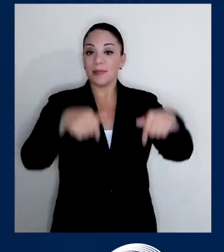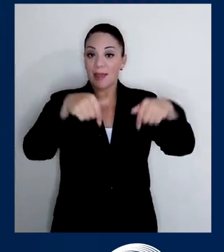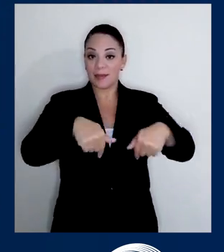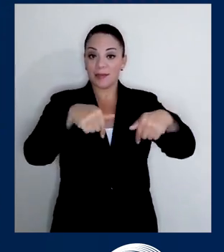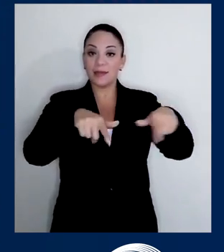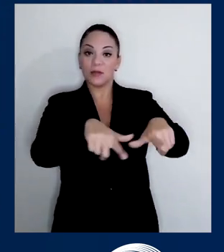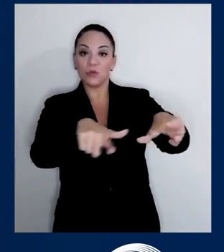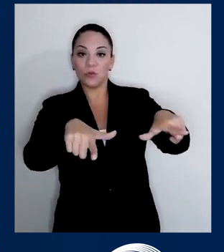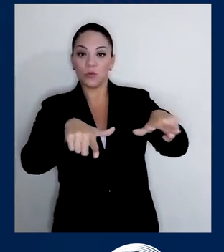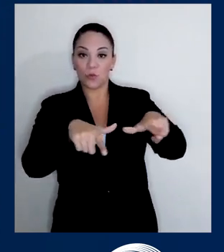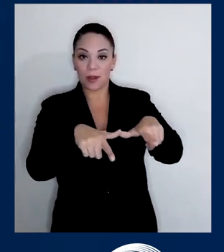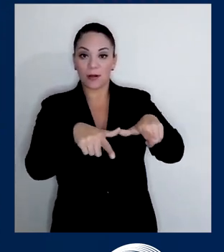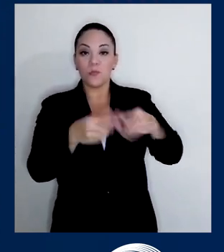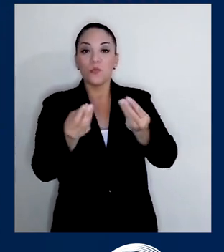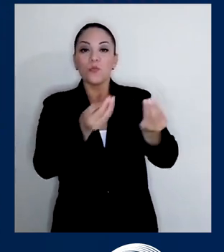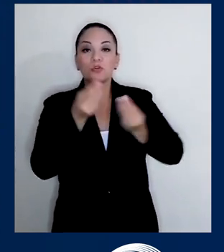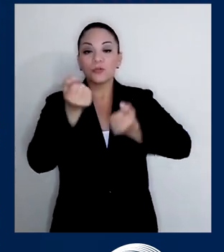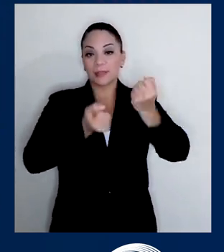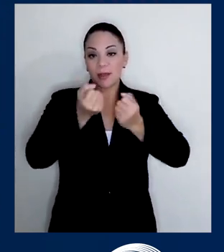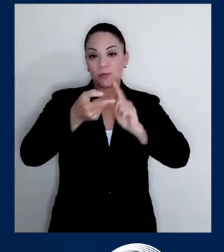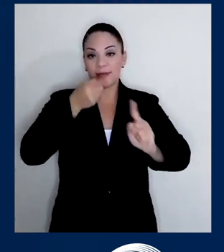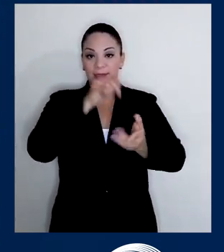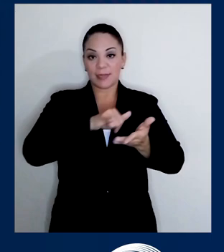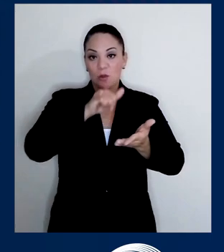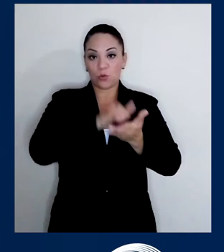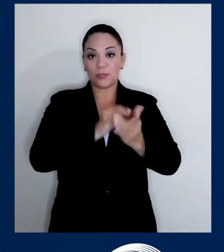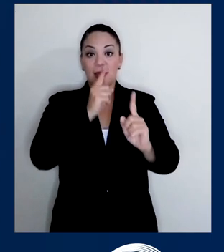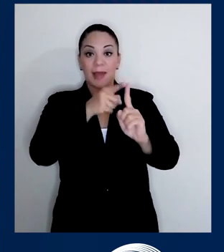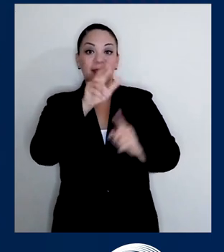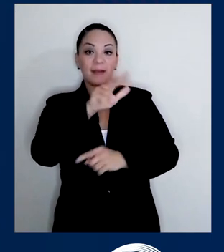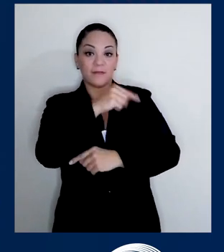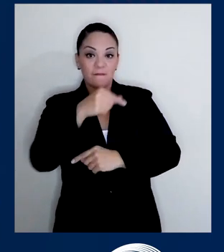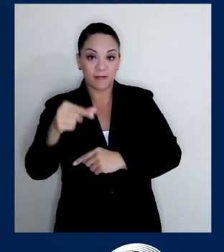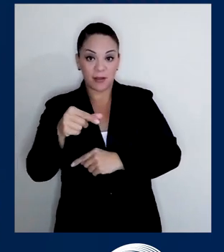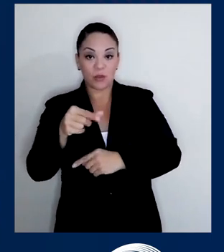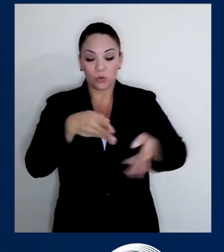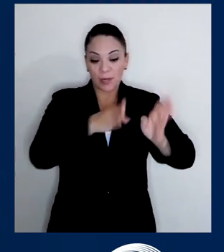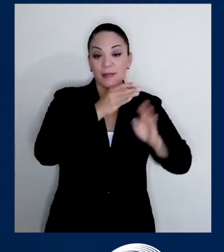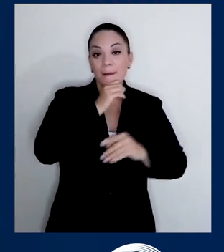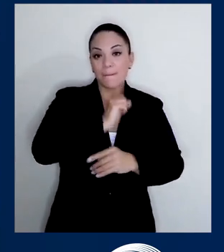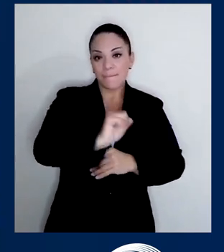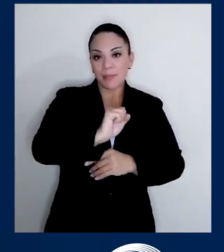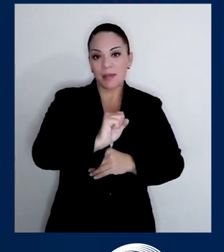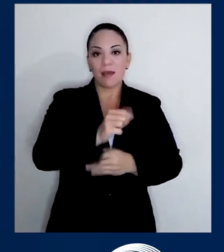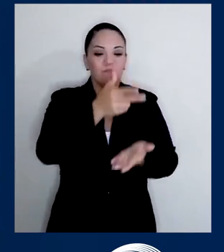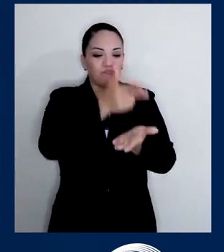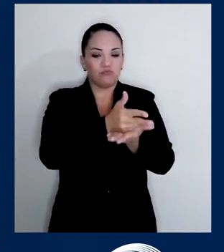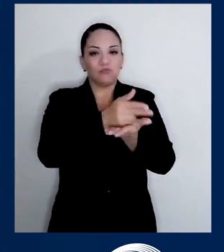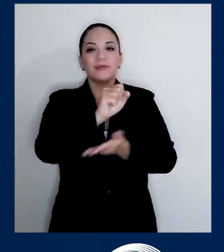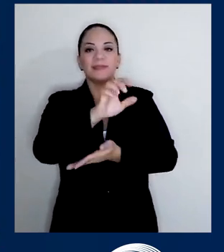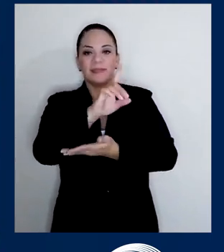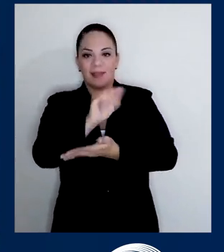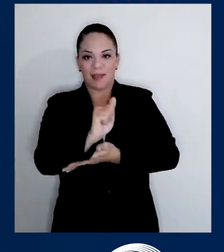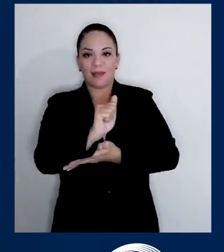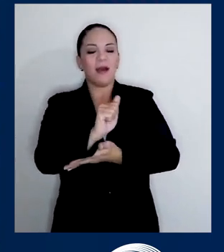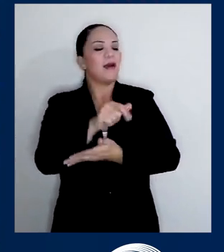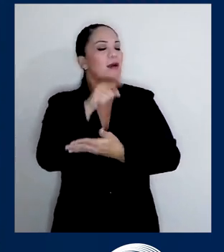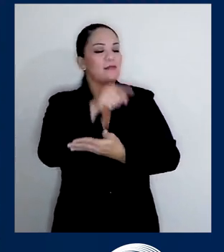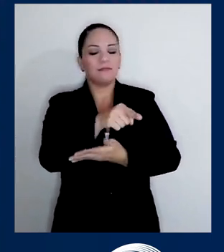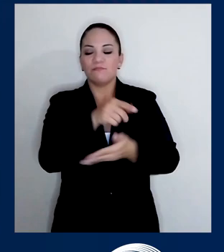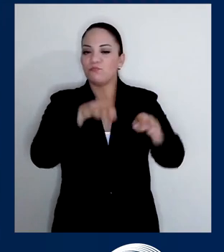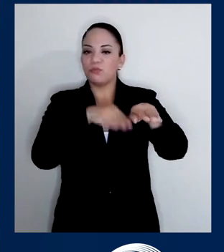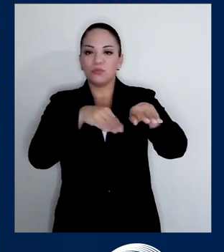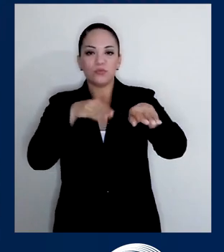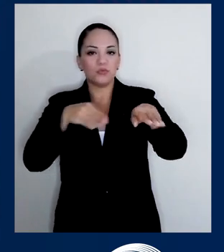tránsito que viene de San José y que va a carretera vieja hacia Tres Ríos, tiene que parar en un seda y se hace un embolladero,